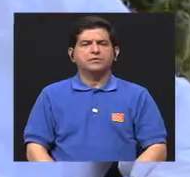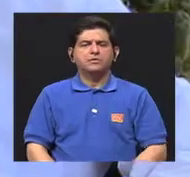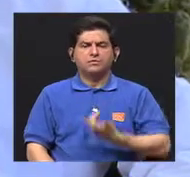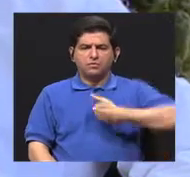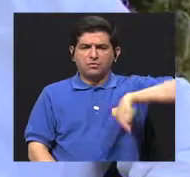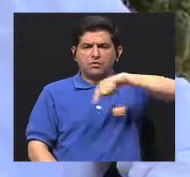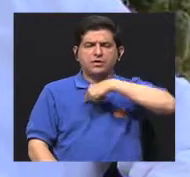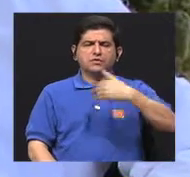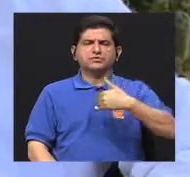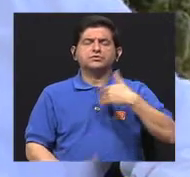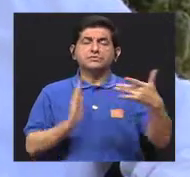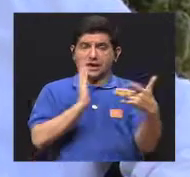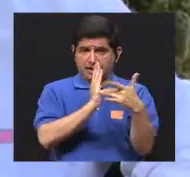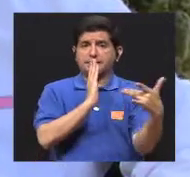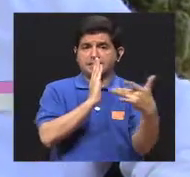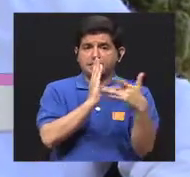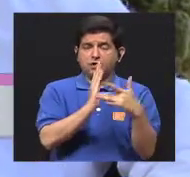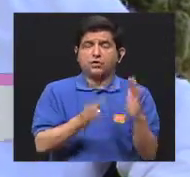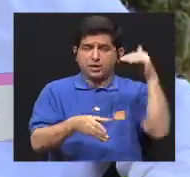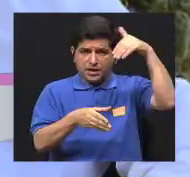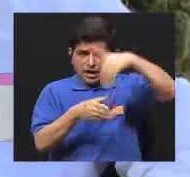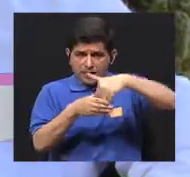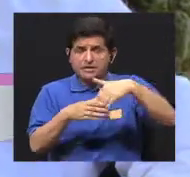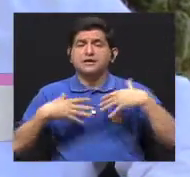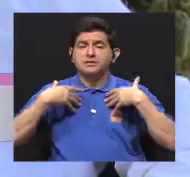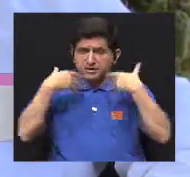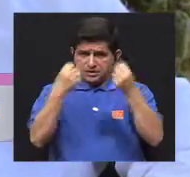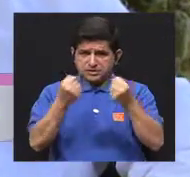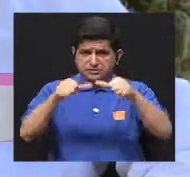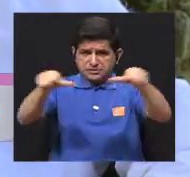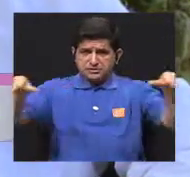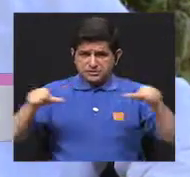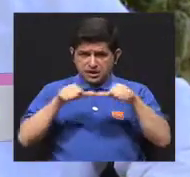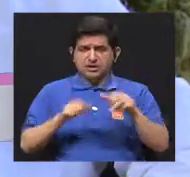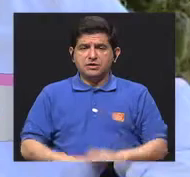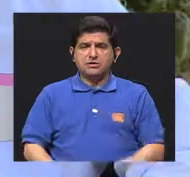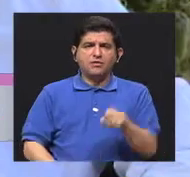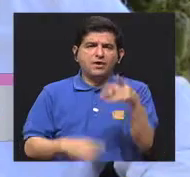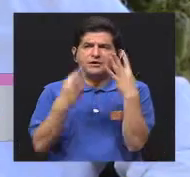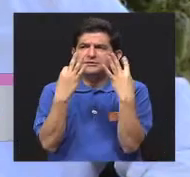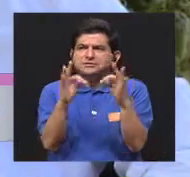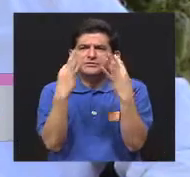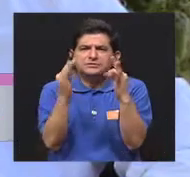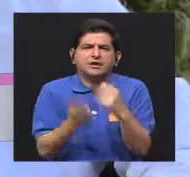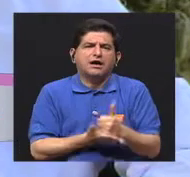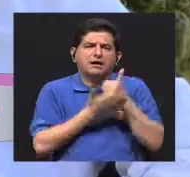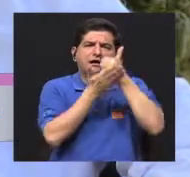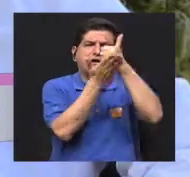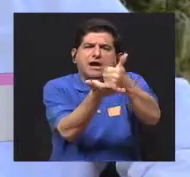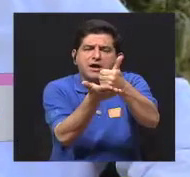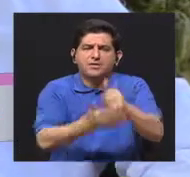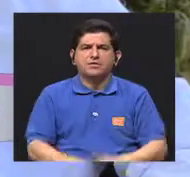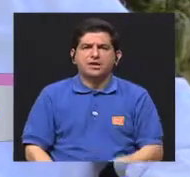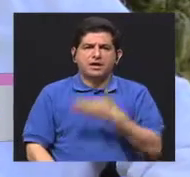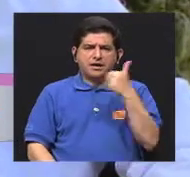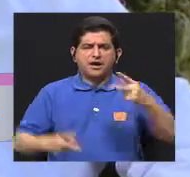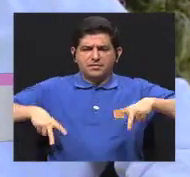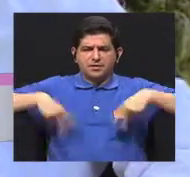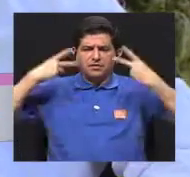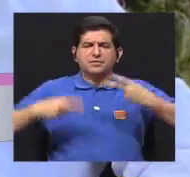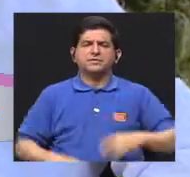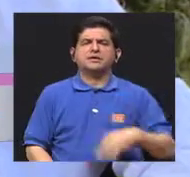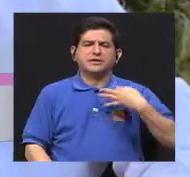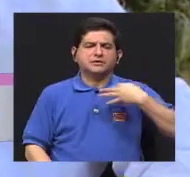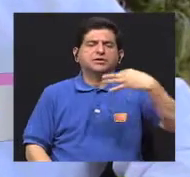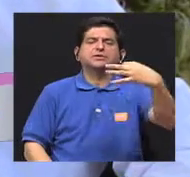También contamos asimismo con tecnologías que intervienen en el campo de la salud y que estas pues pretenden ayudarnos a vivir